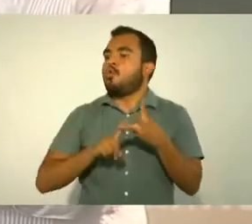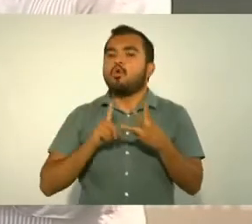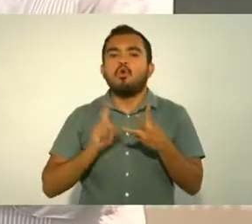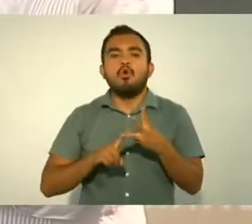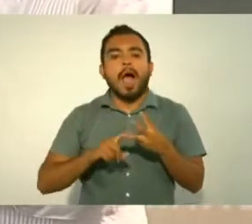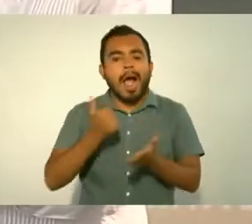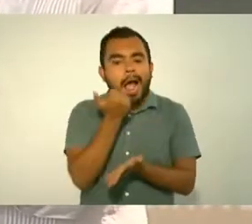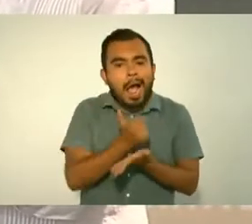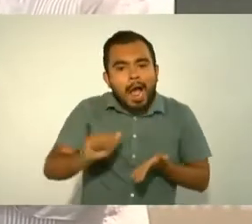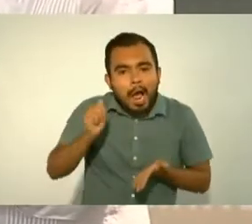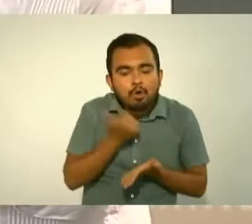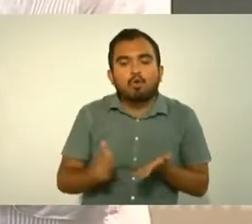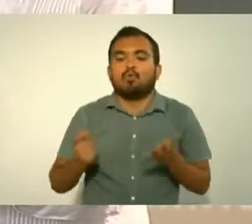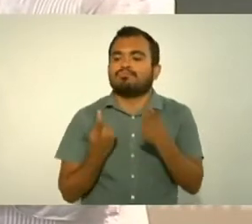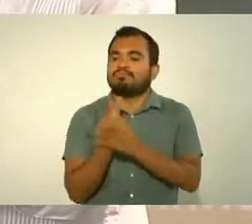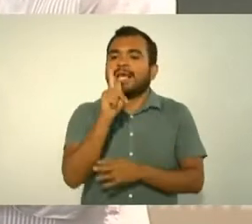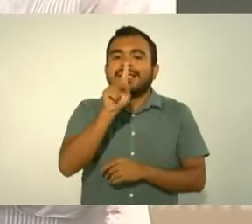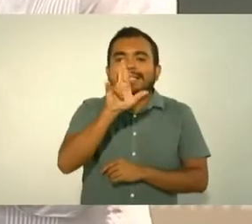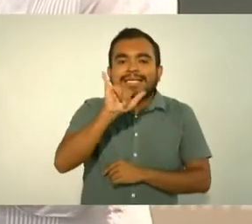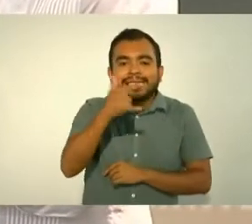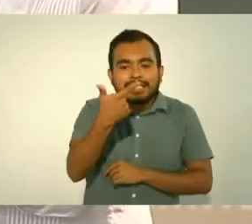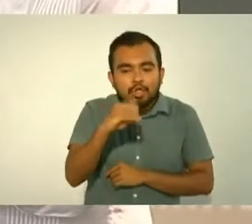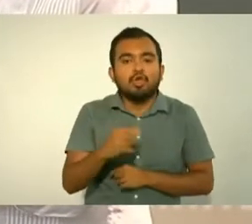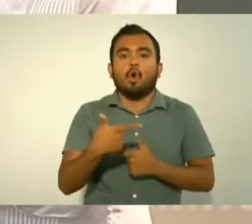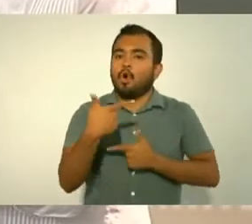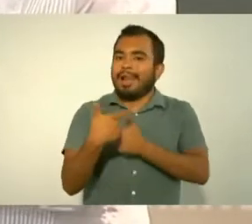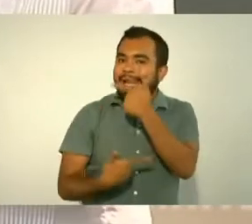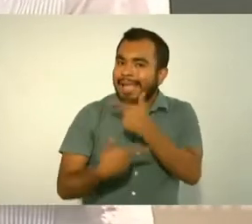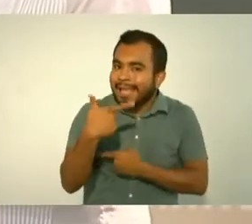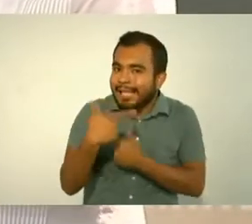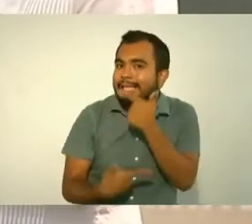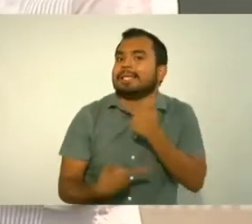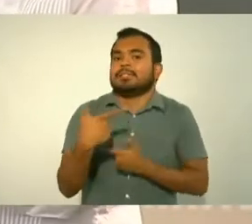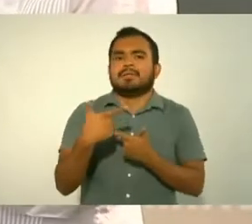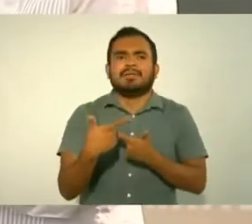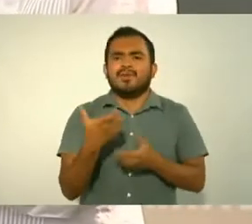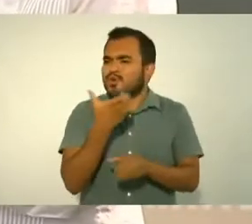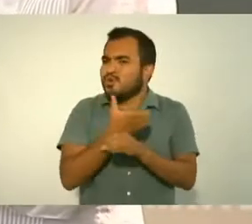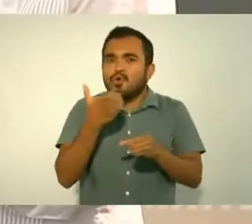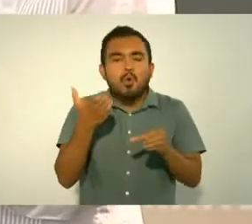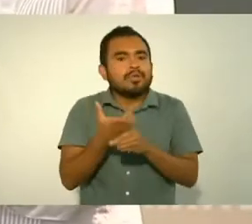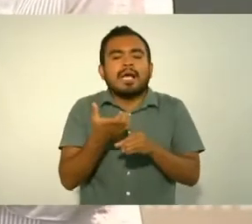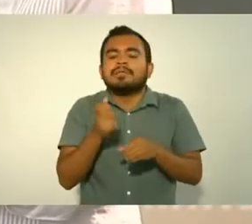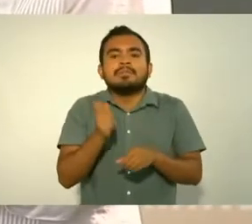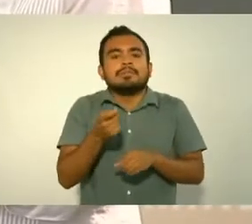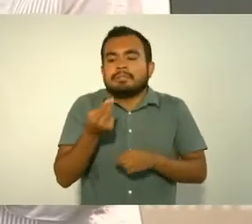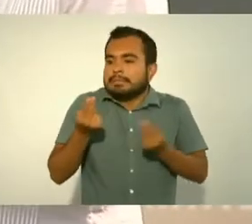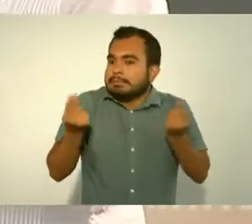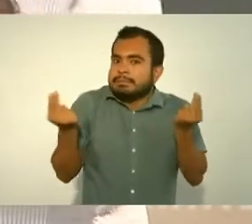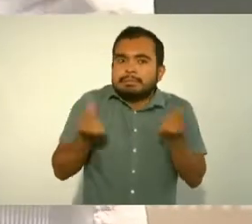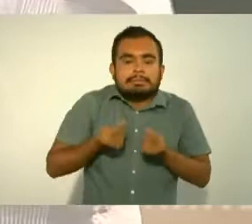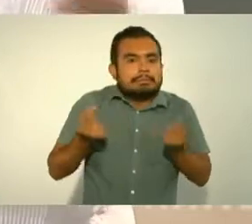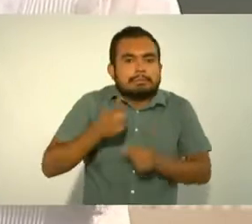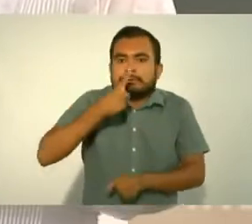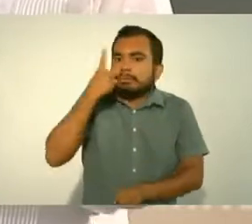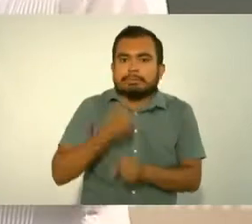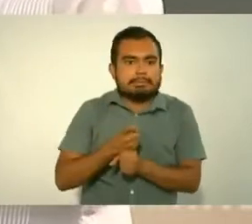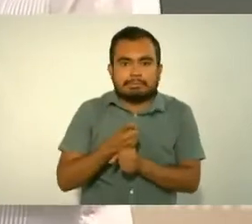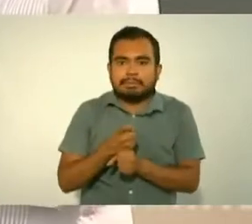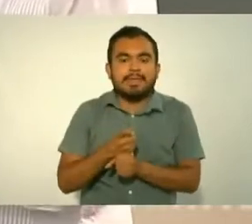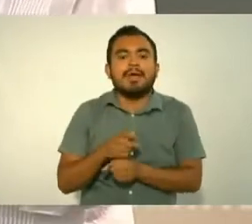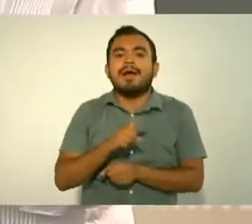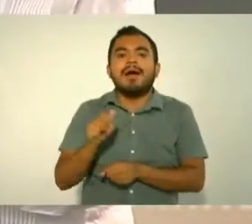arroz trigo leche lo básico las gallinas